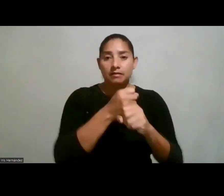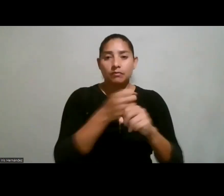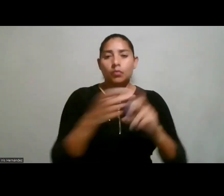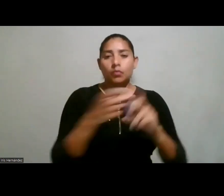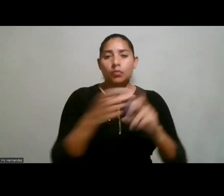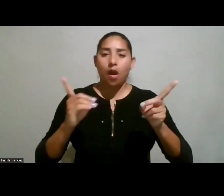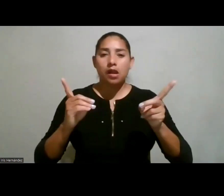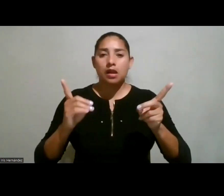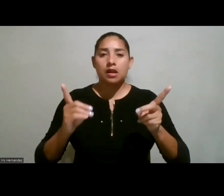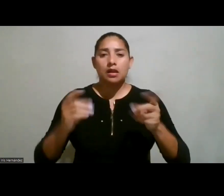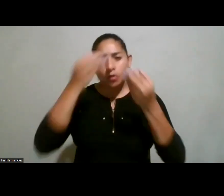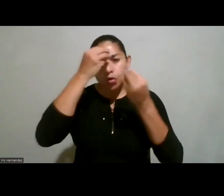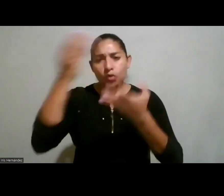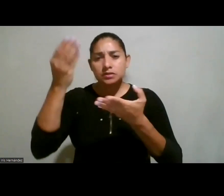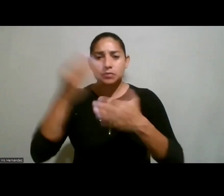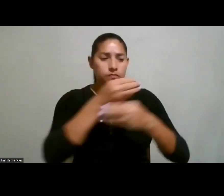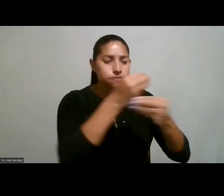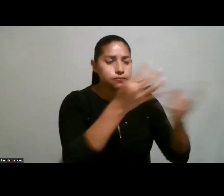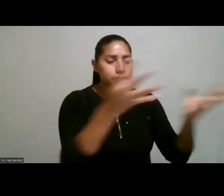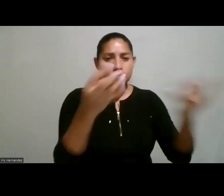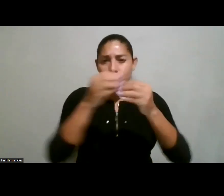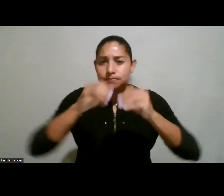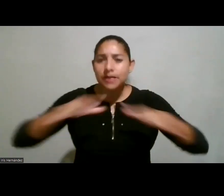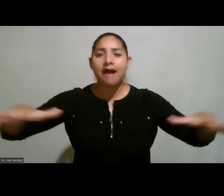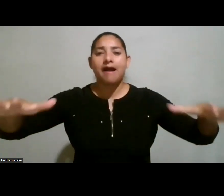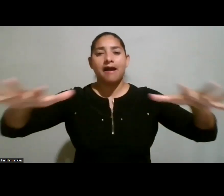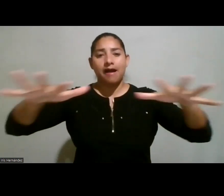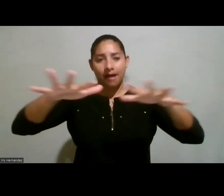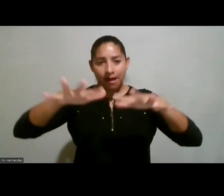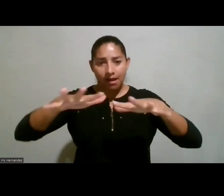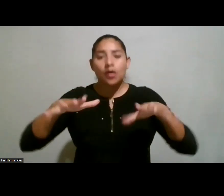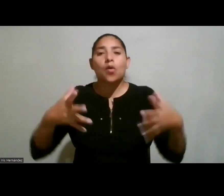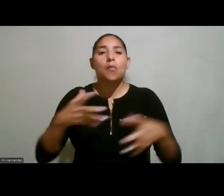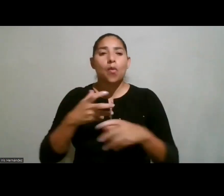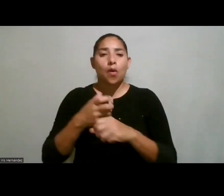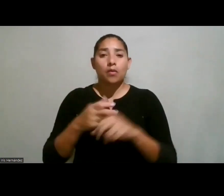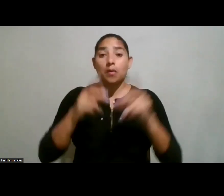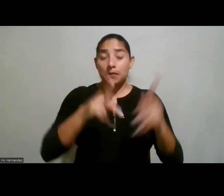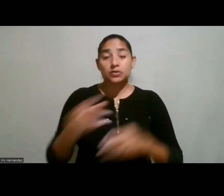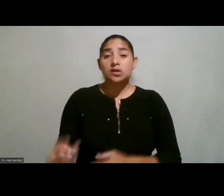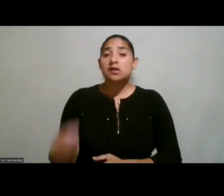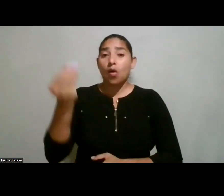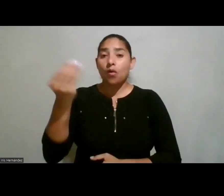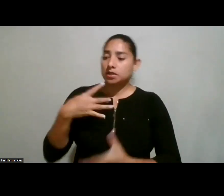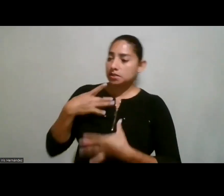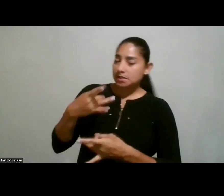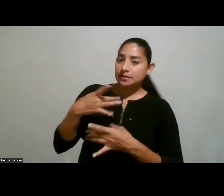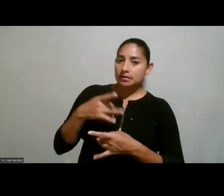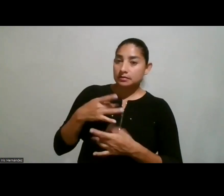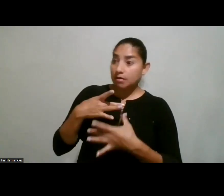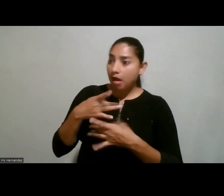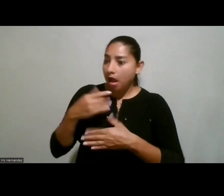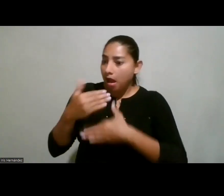cómo propagar este conocimiento y cómo hacer que personas jóvenes, se interesen y consoliden una